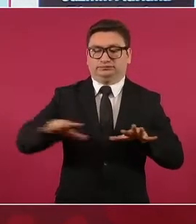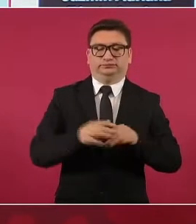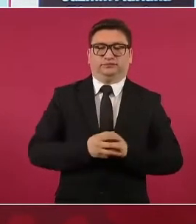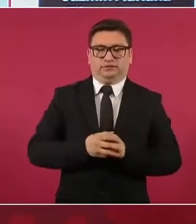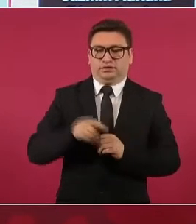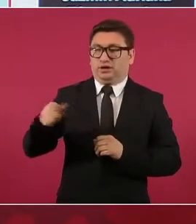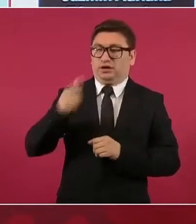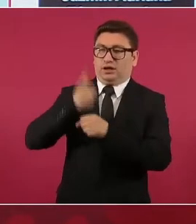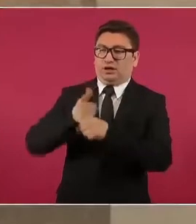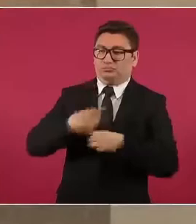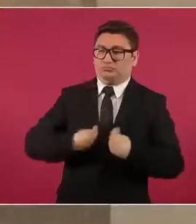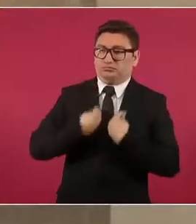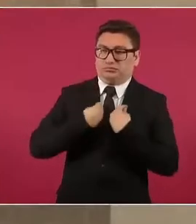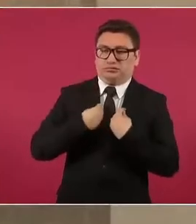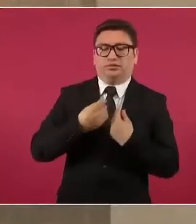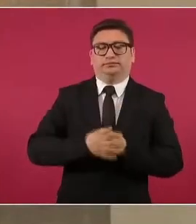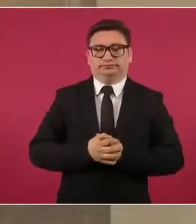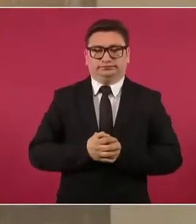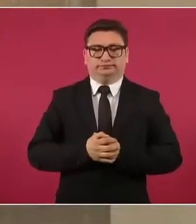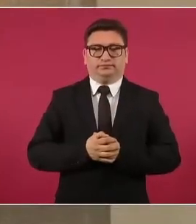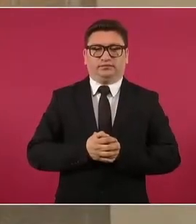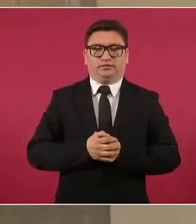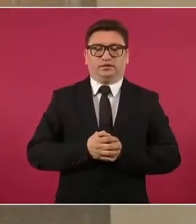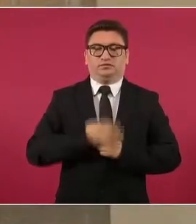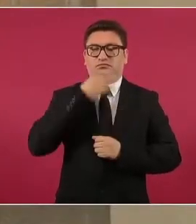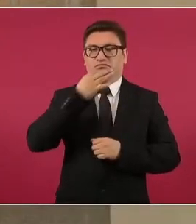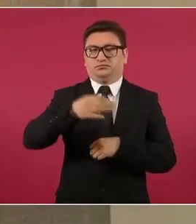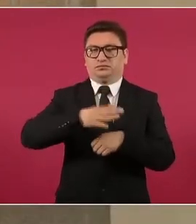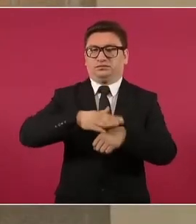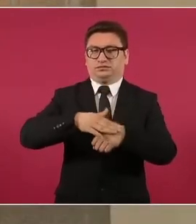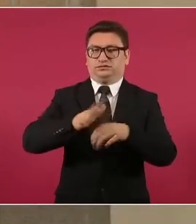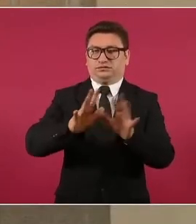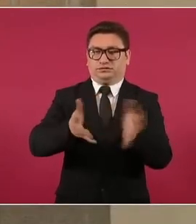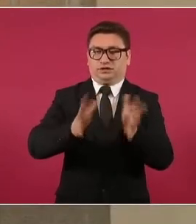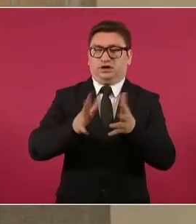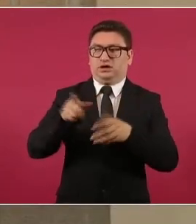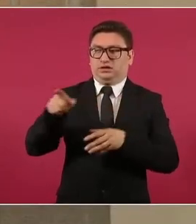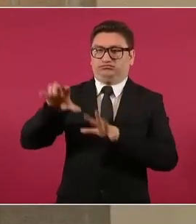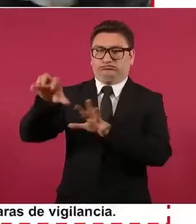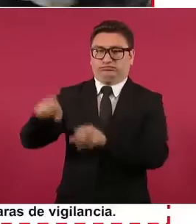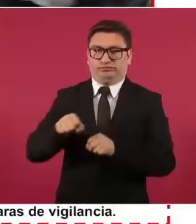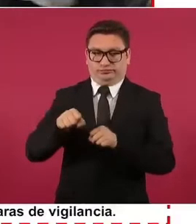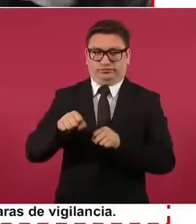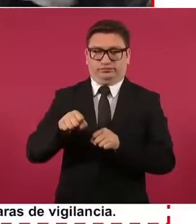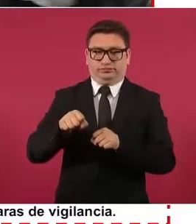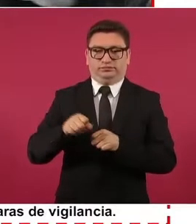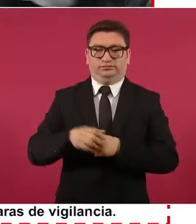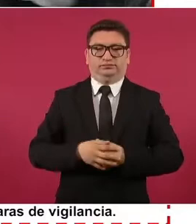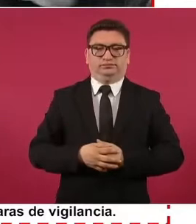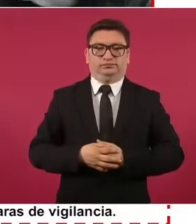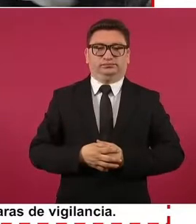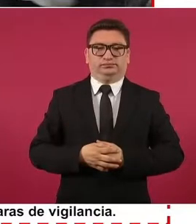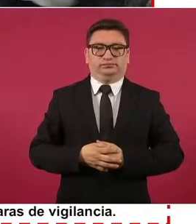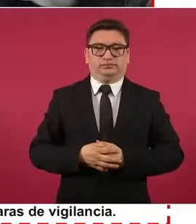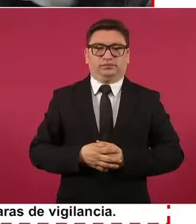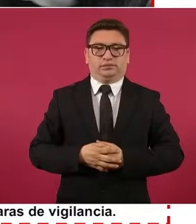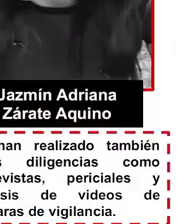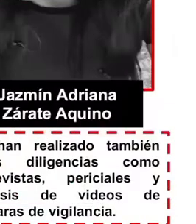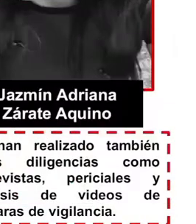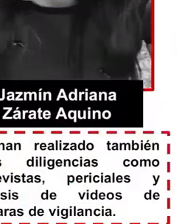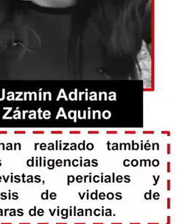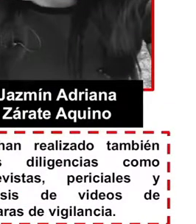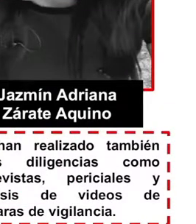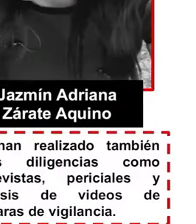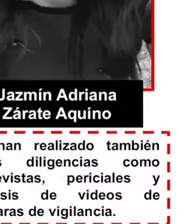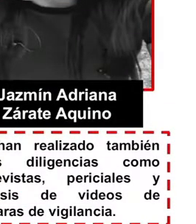por última vez. Ya comentar que fue detenido y cumplimentada una orden